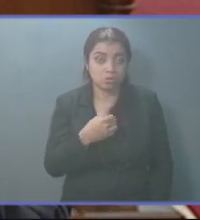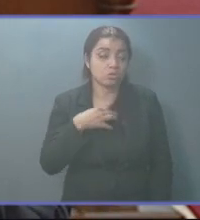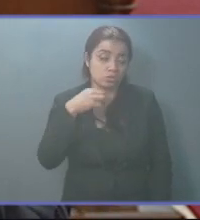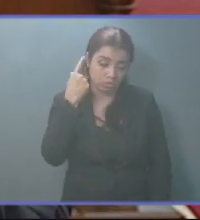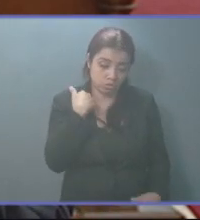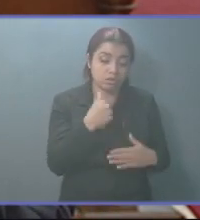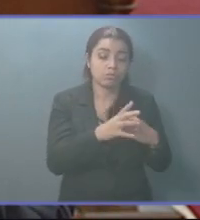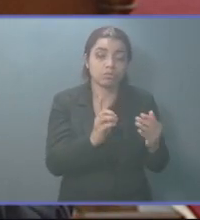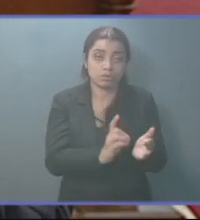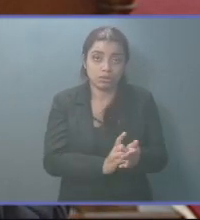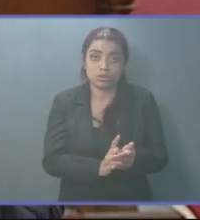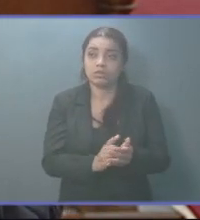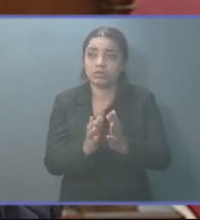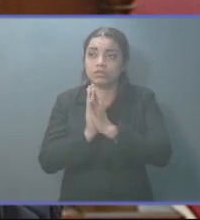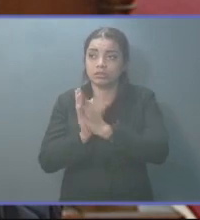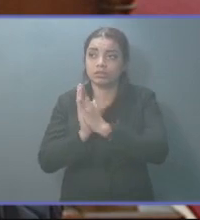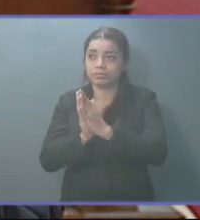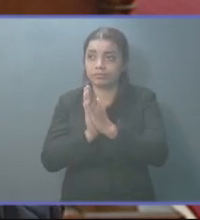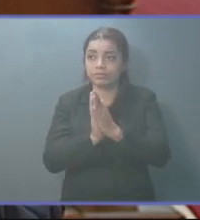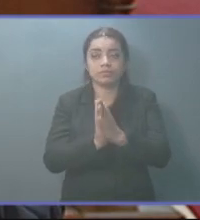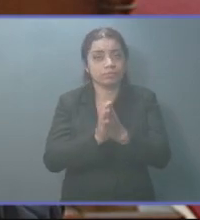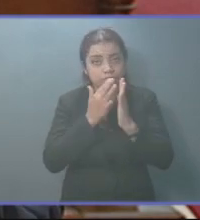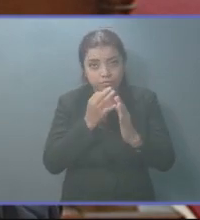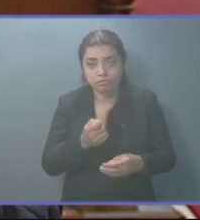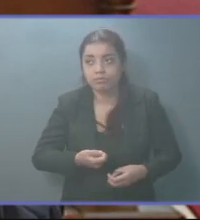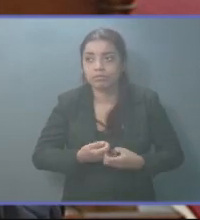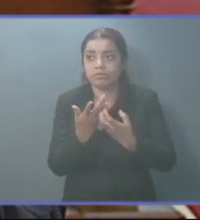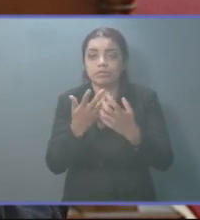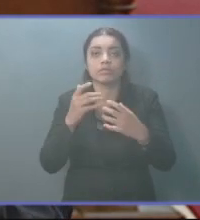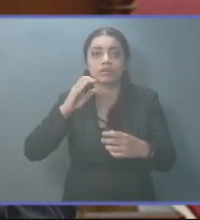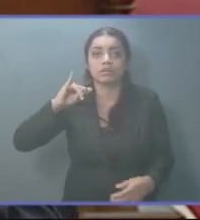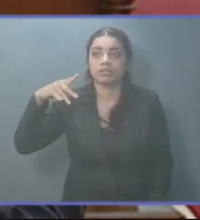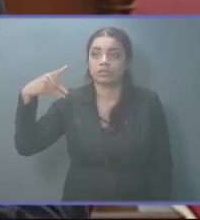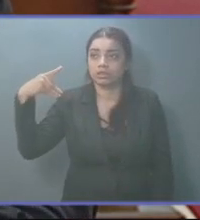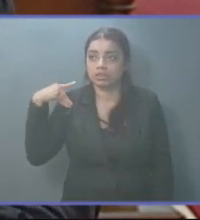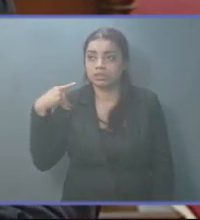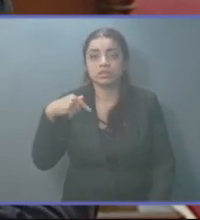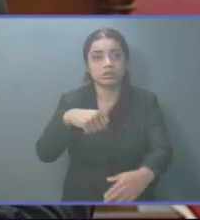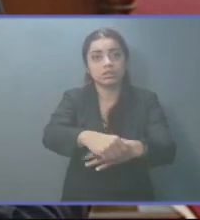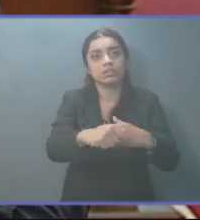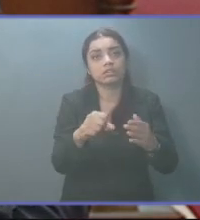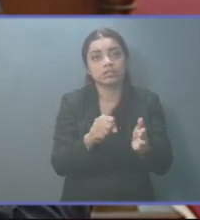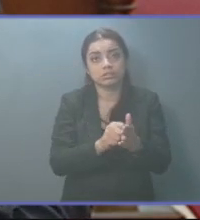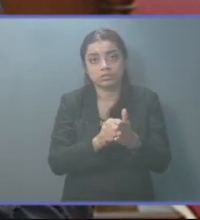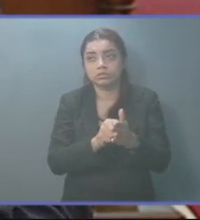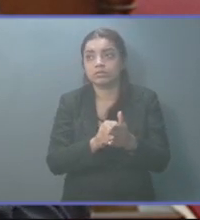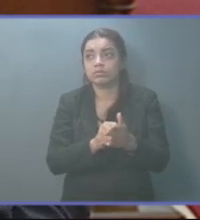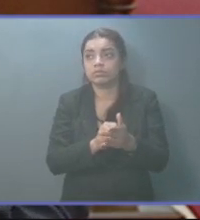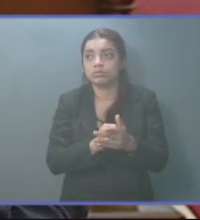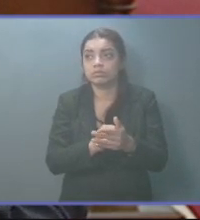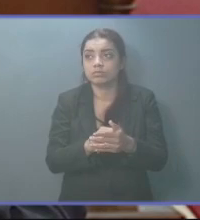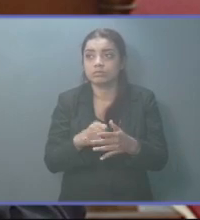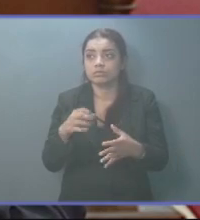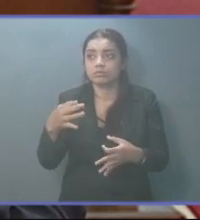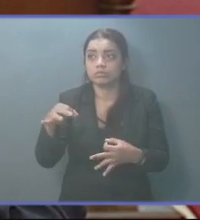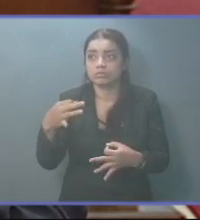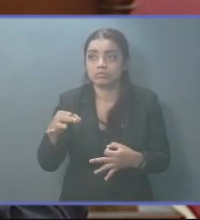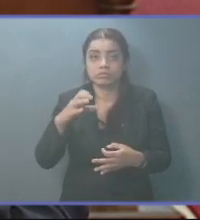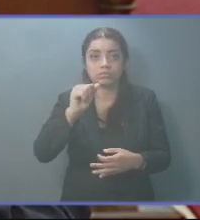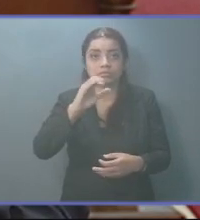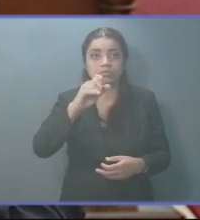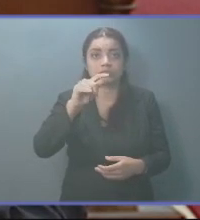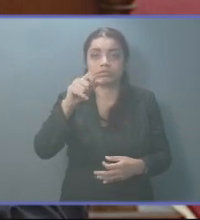diputado, yo quiero solicitar expresamente a esta Junta Directiva y a la Asamblea Legislativa la certificación del acta